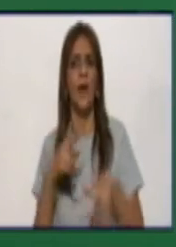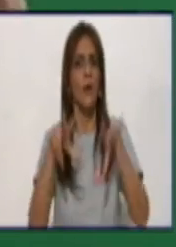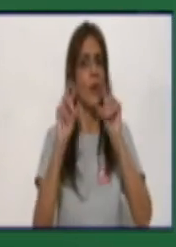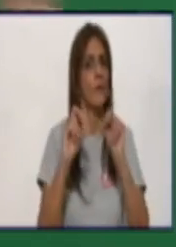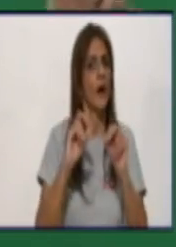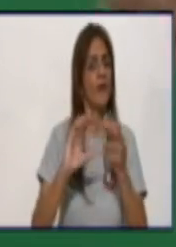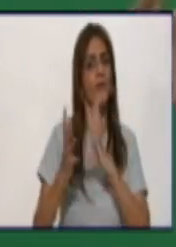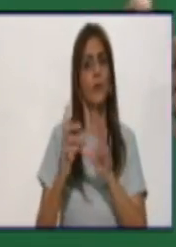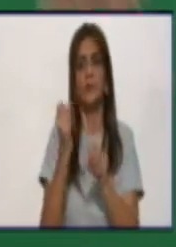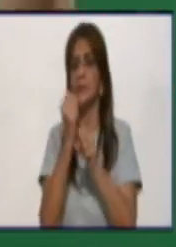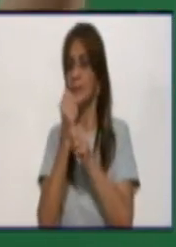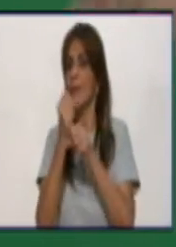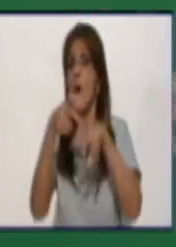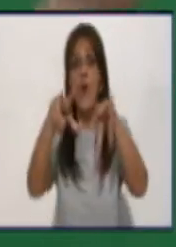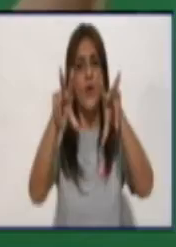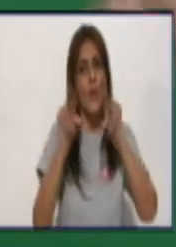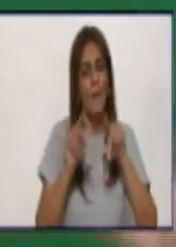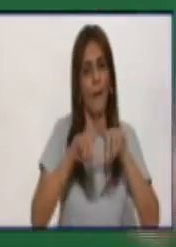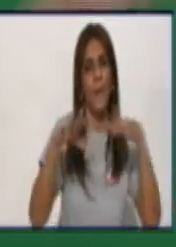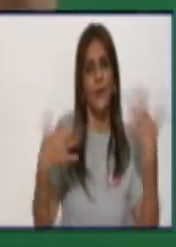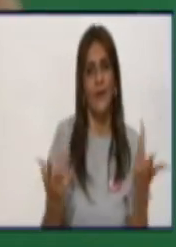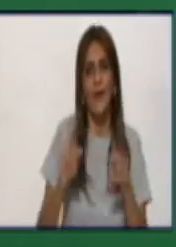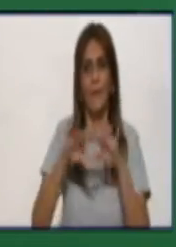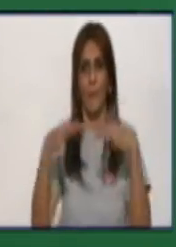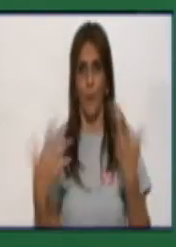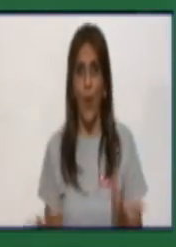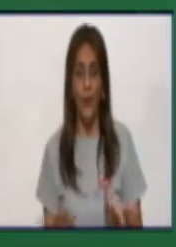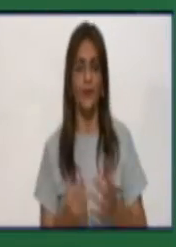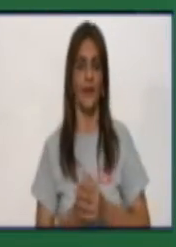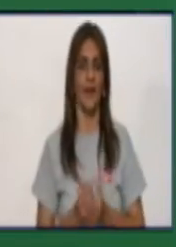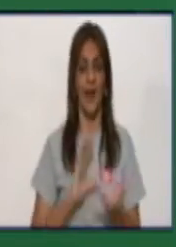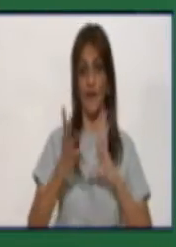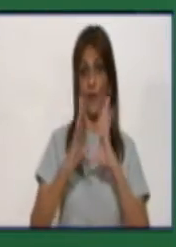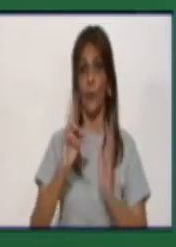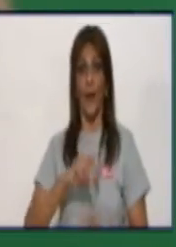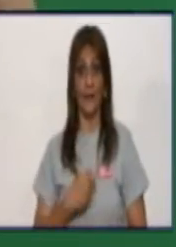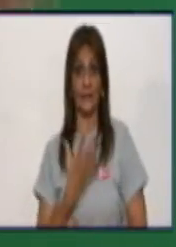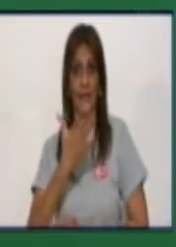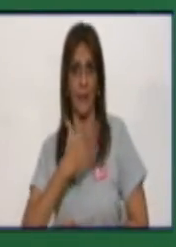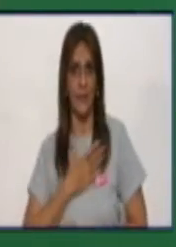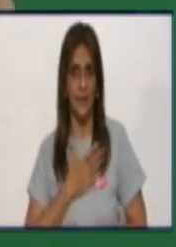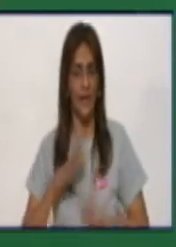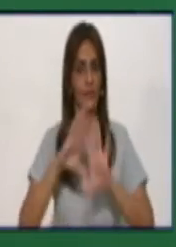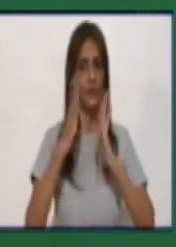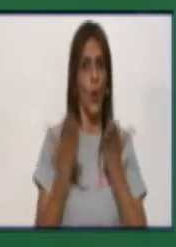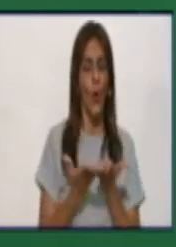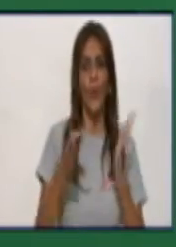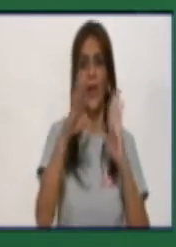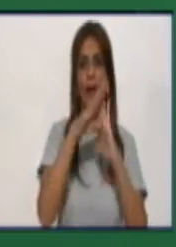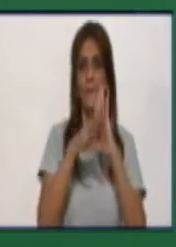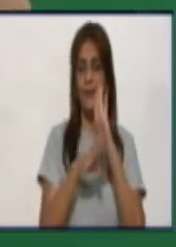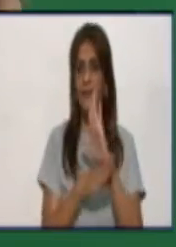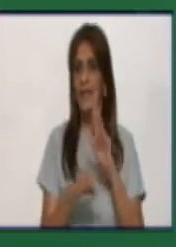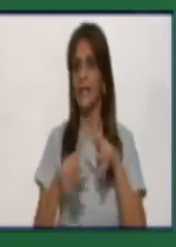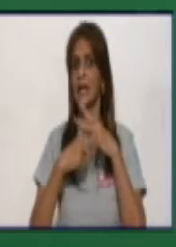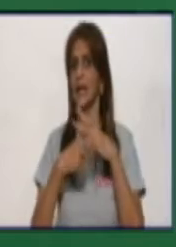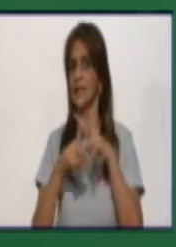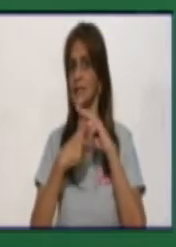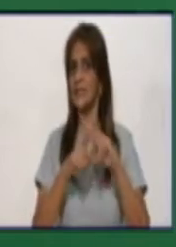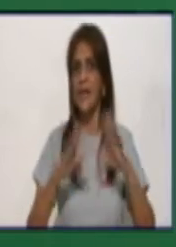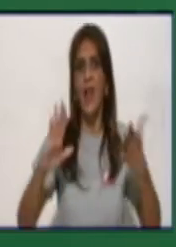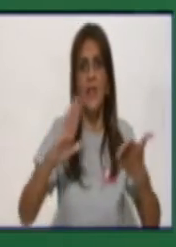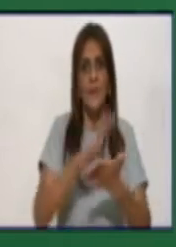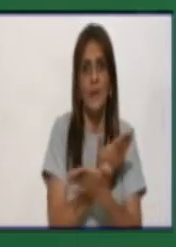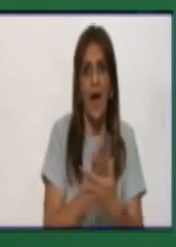normalidad y ¿por qué es nueva? Porque tenemos que incorporar nuestros estilos de vida, todas las medidas que nos garanticen eliminar una